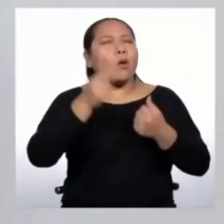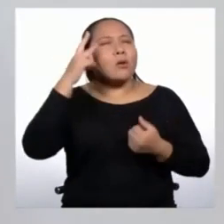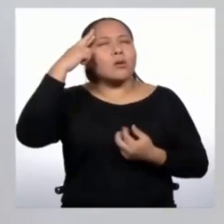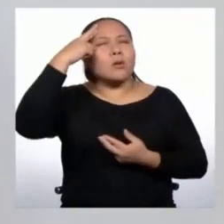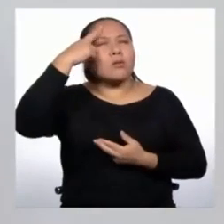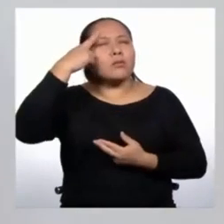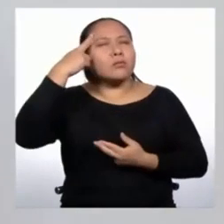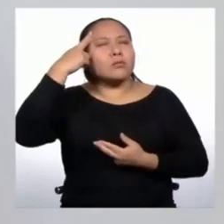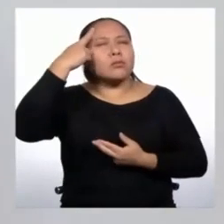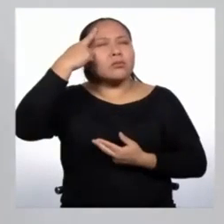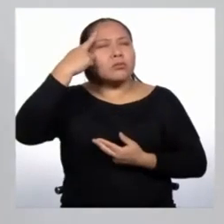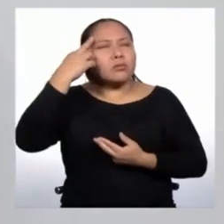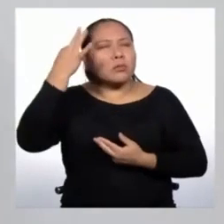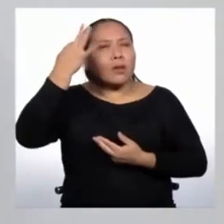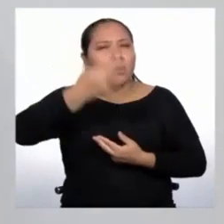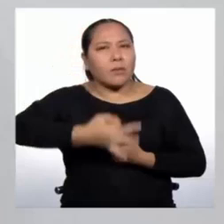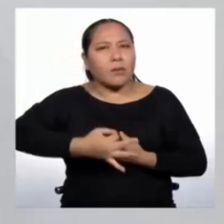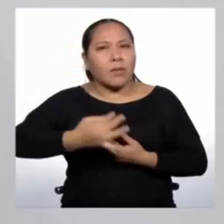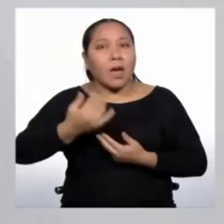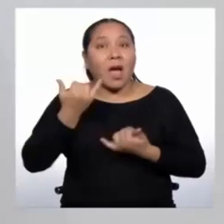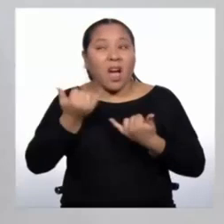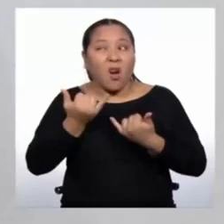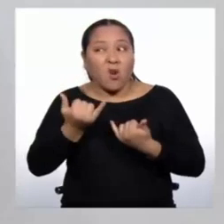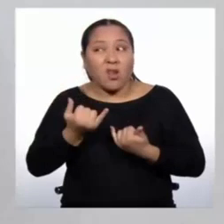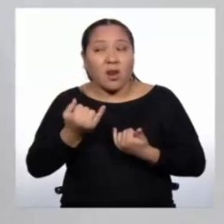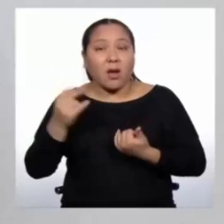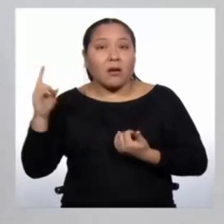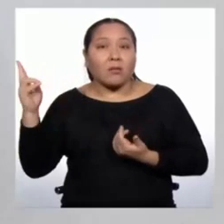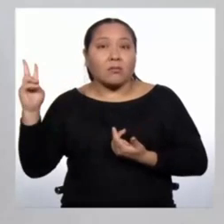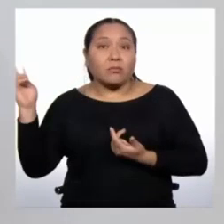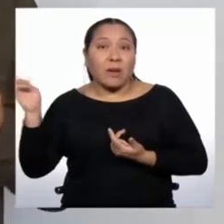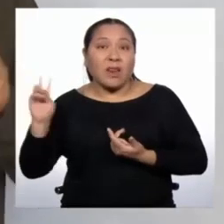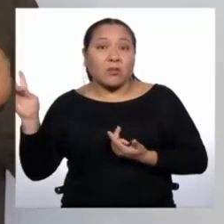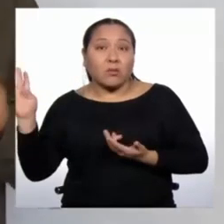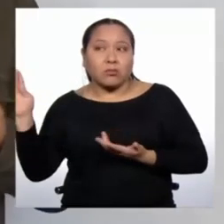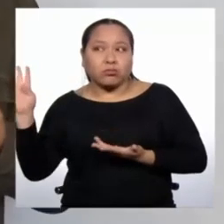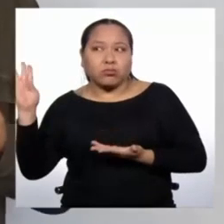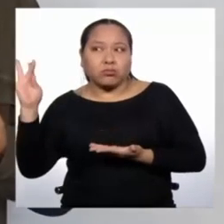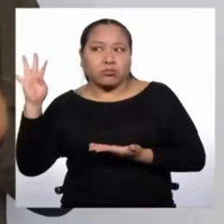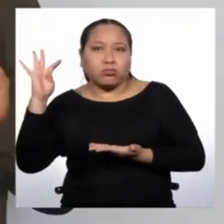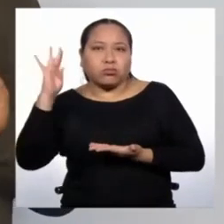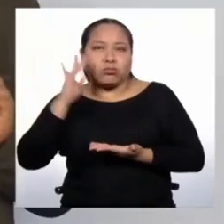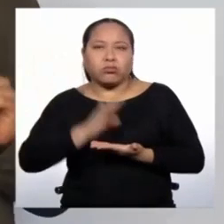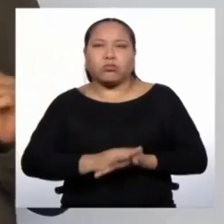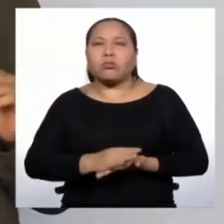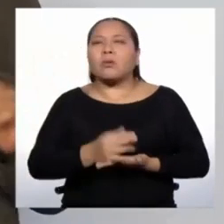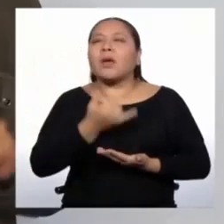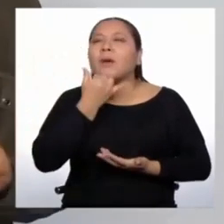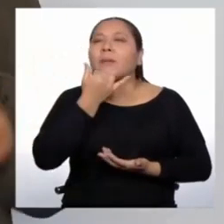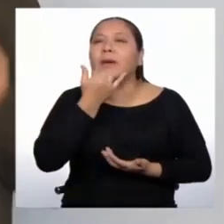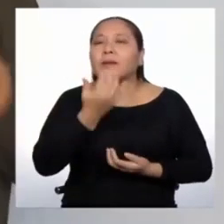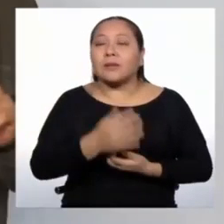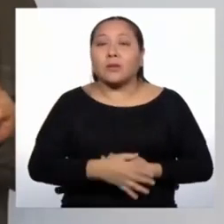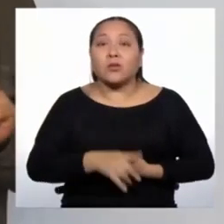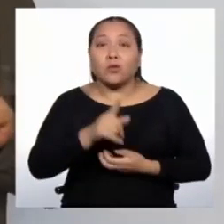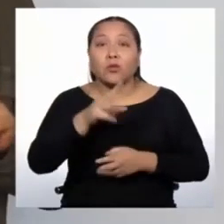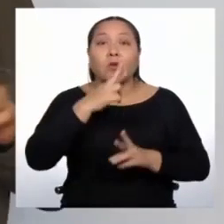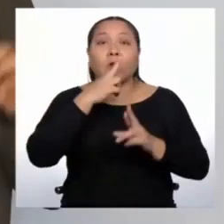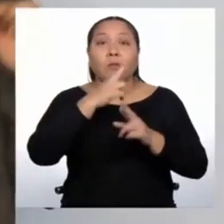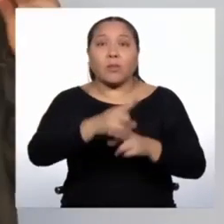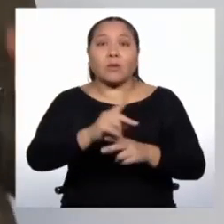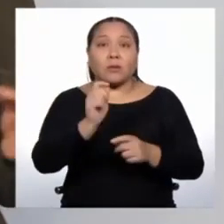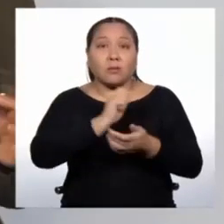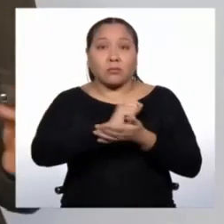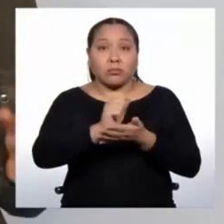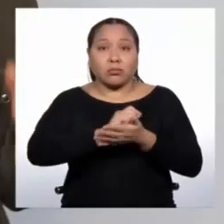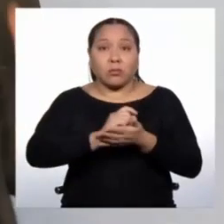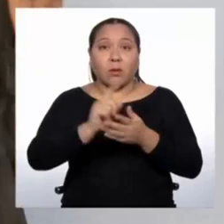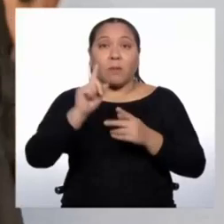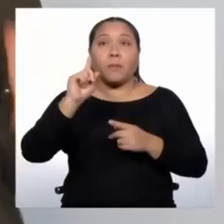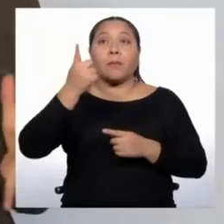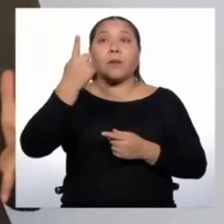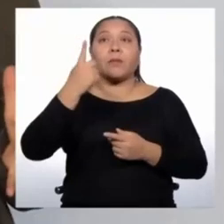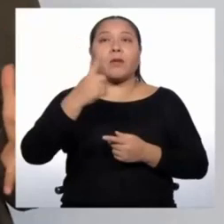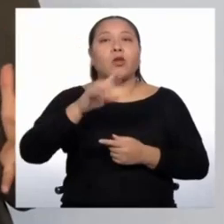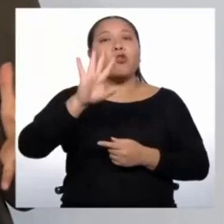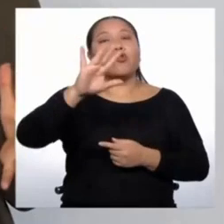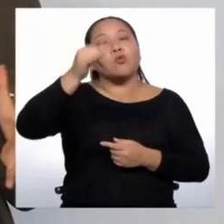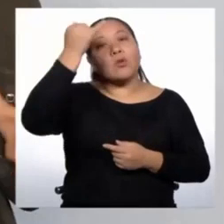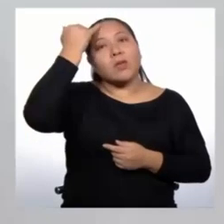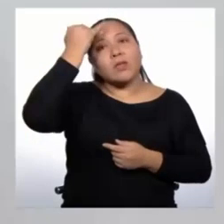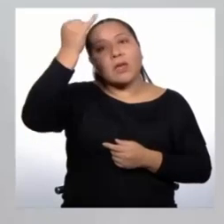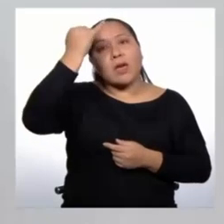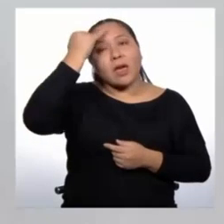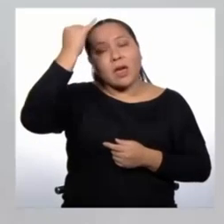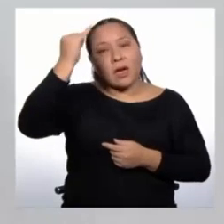fenómeno migratorio actual? No olvides que tus respuestas deben incluir, primero, tu postura o